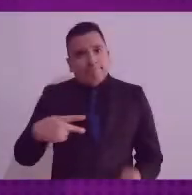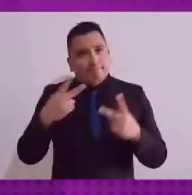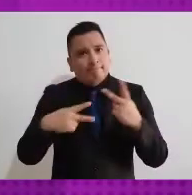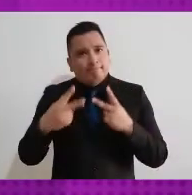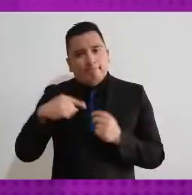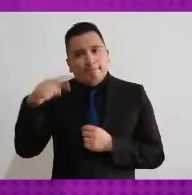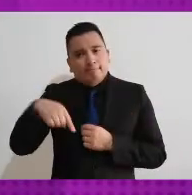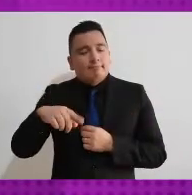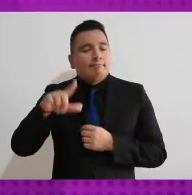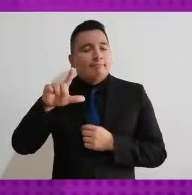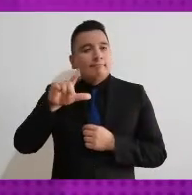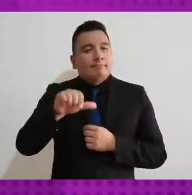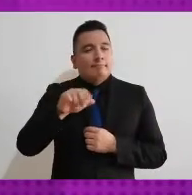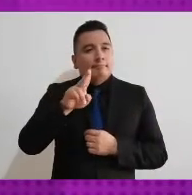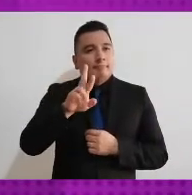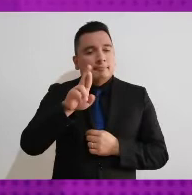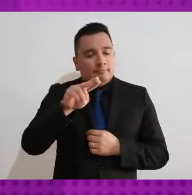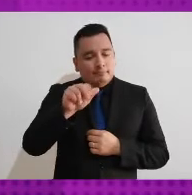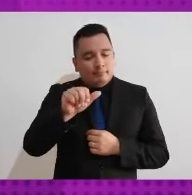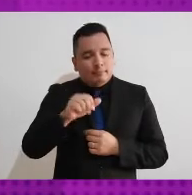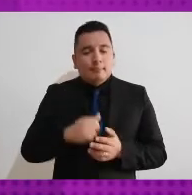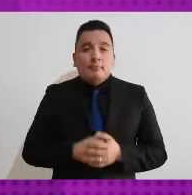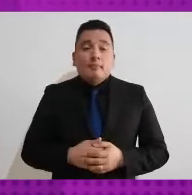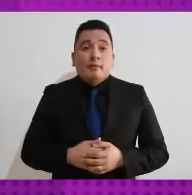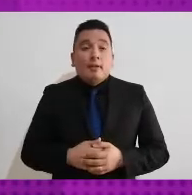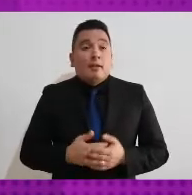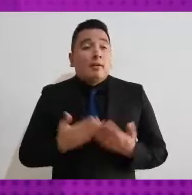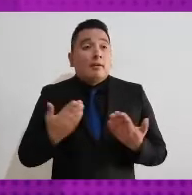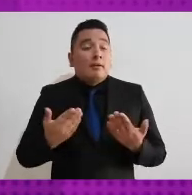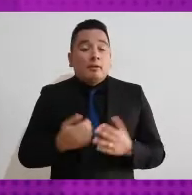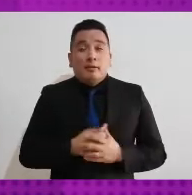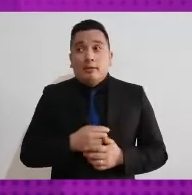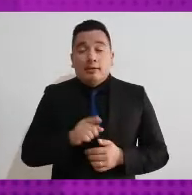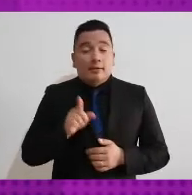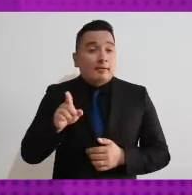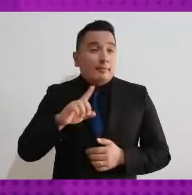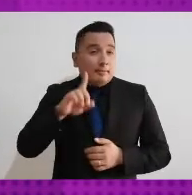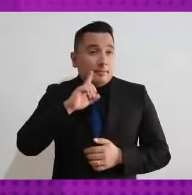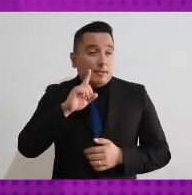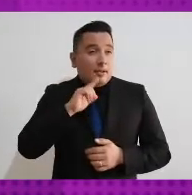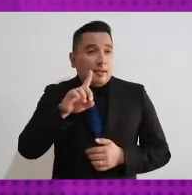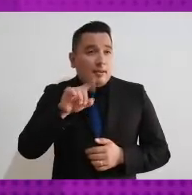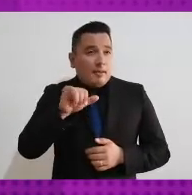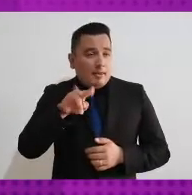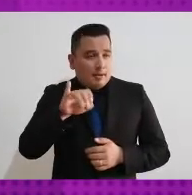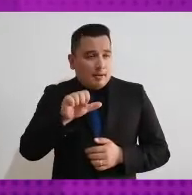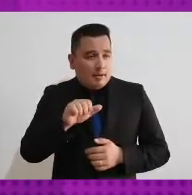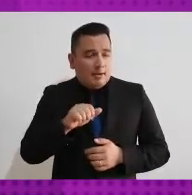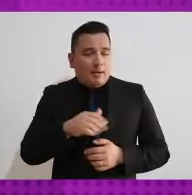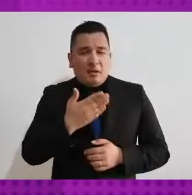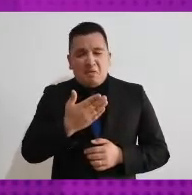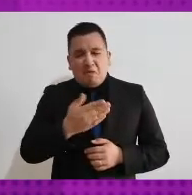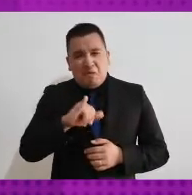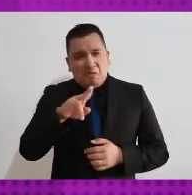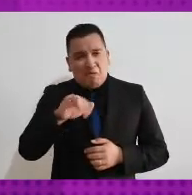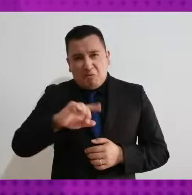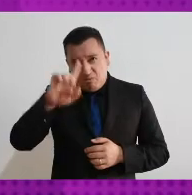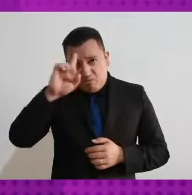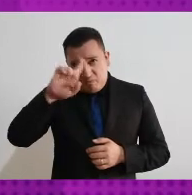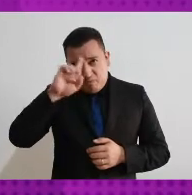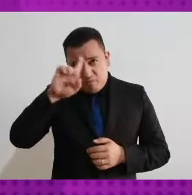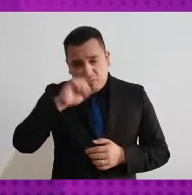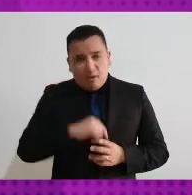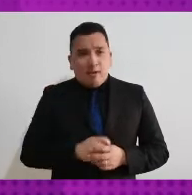Regresamos a su programa de la urna y continuamos con nuestra invitada la maestra Dania Rabel consejera del INE.